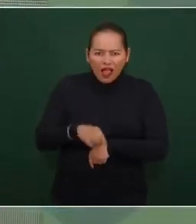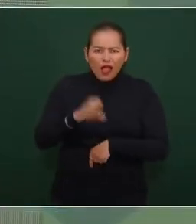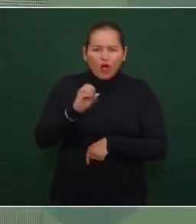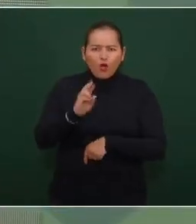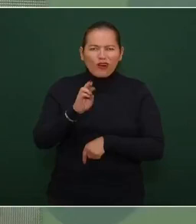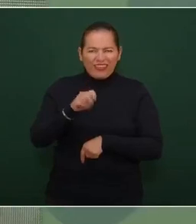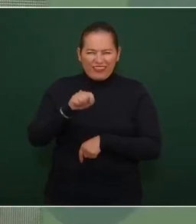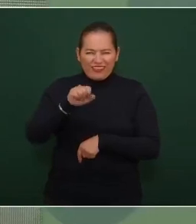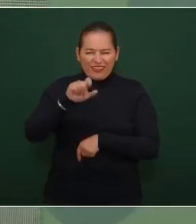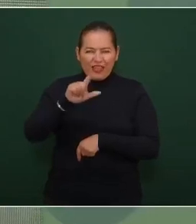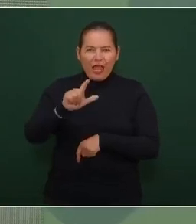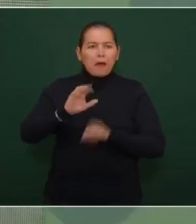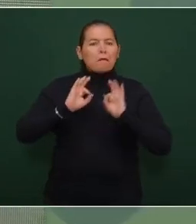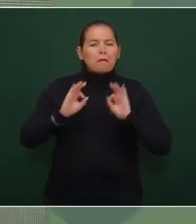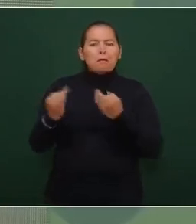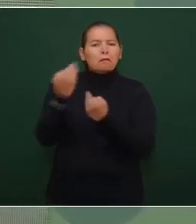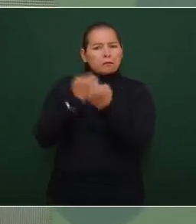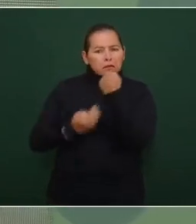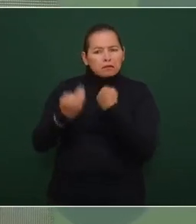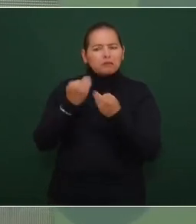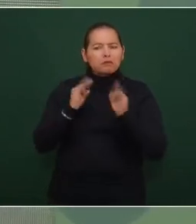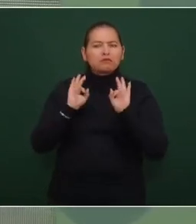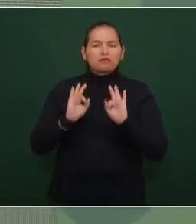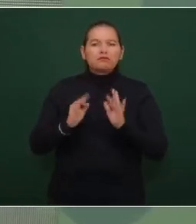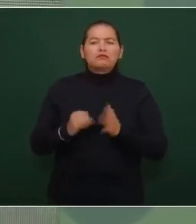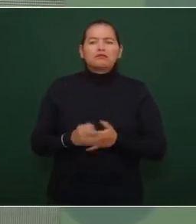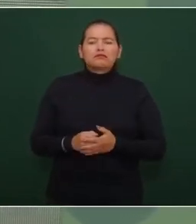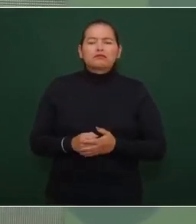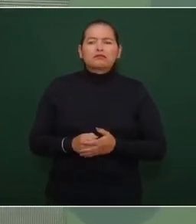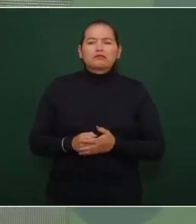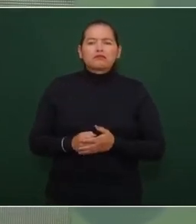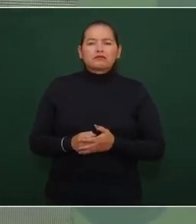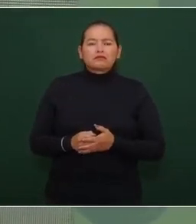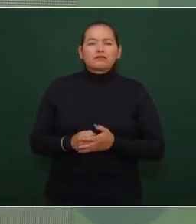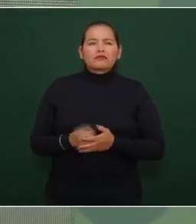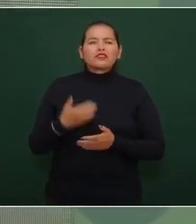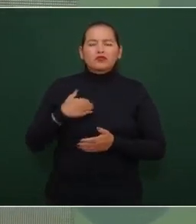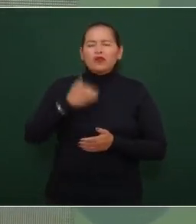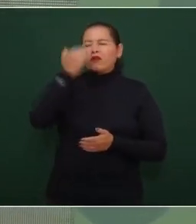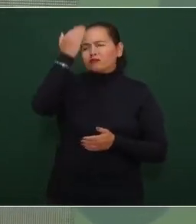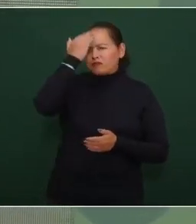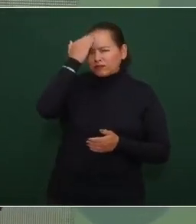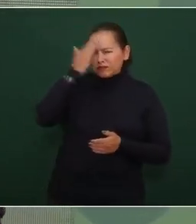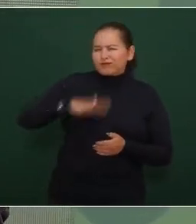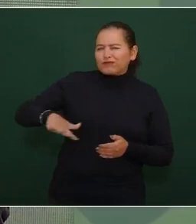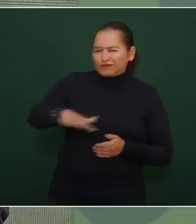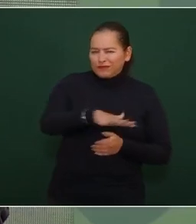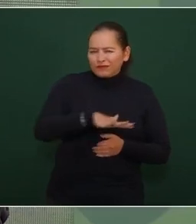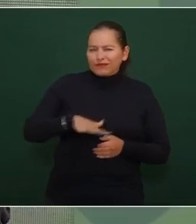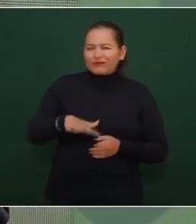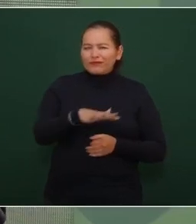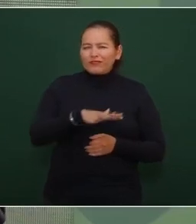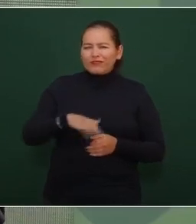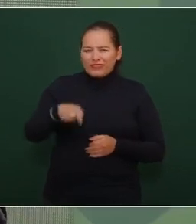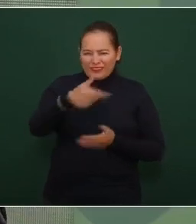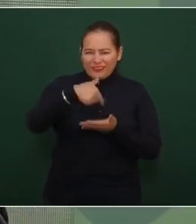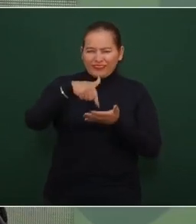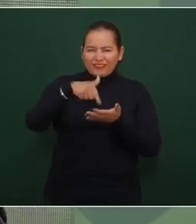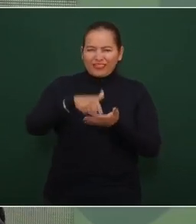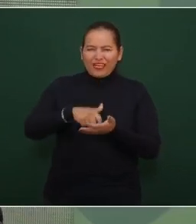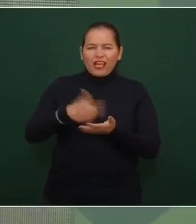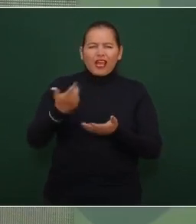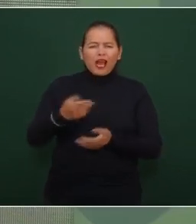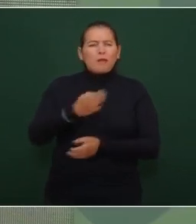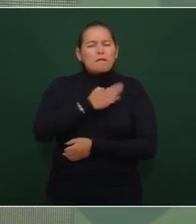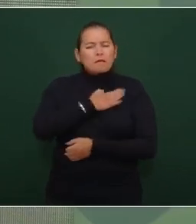y conozco pues Oriental desde hace mucho tiempo gente muy